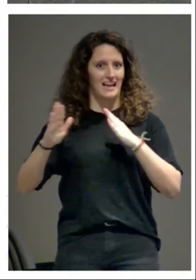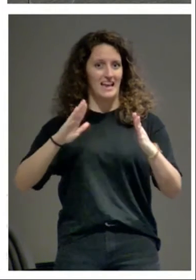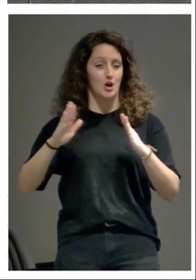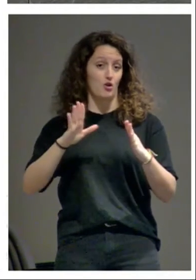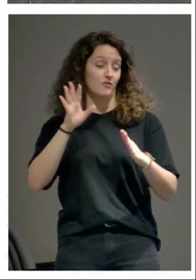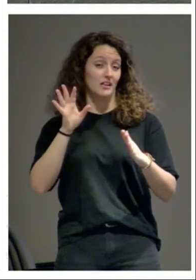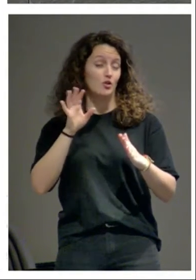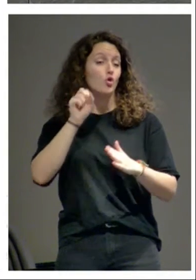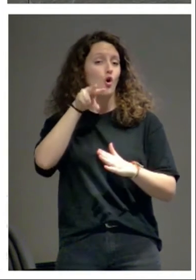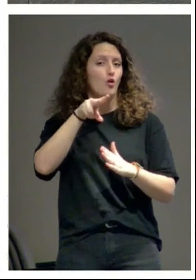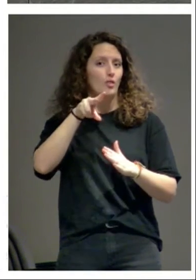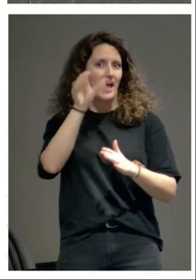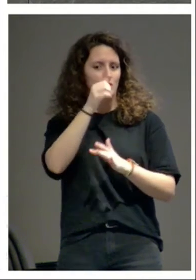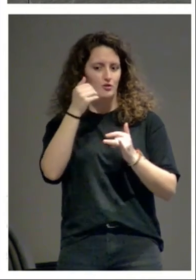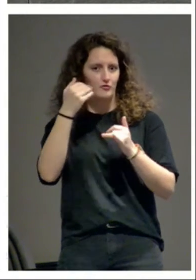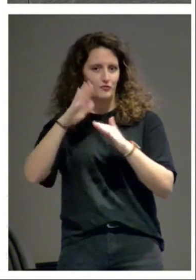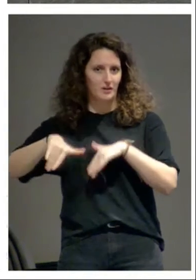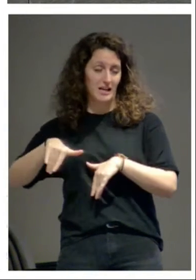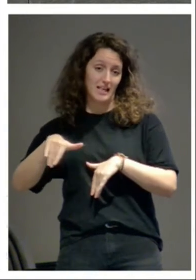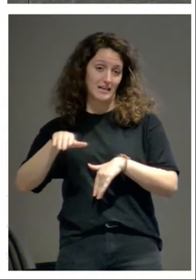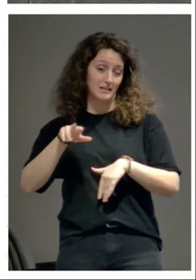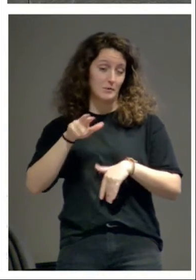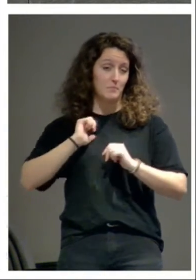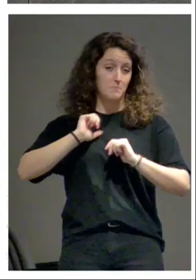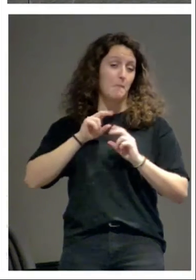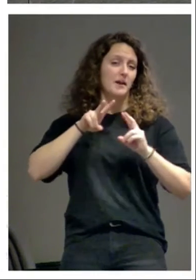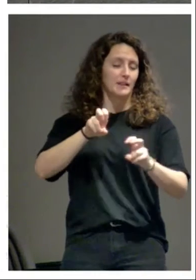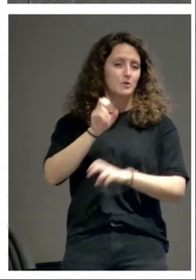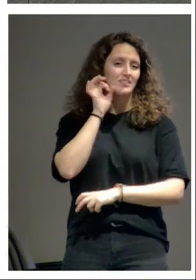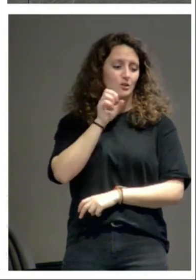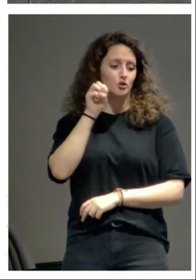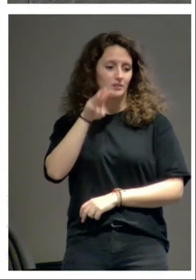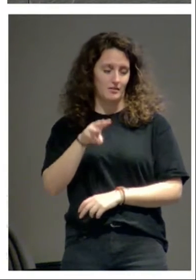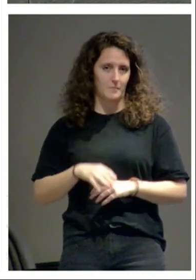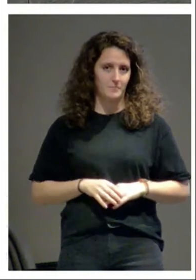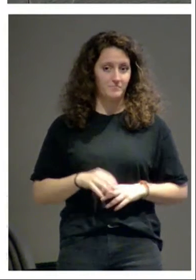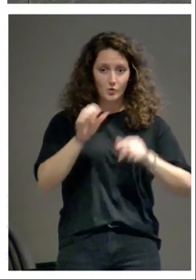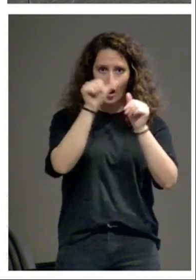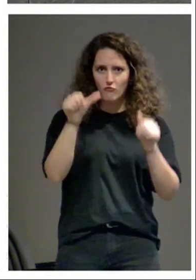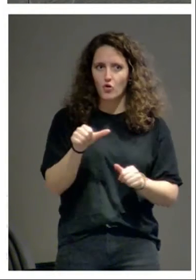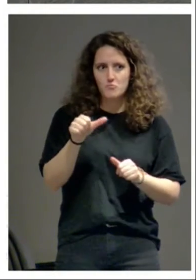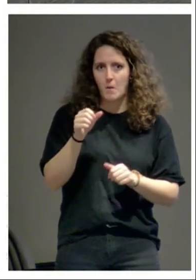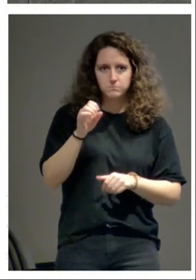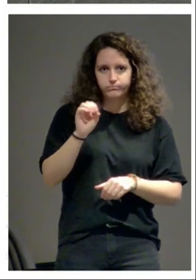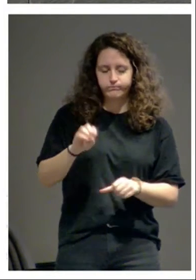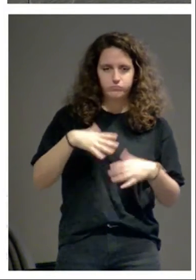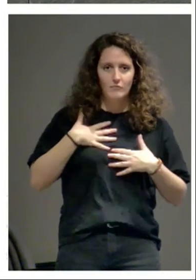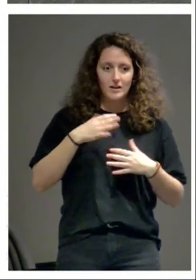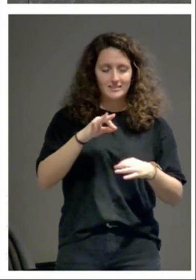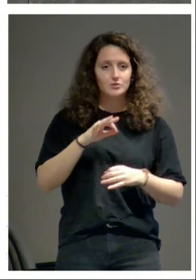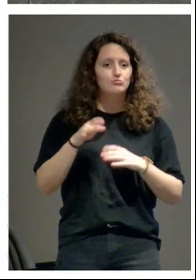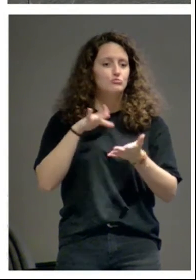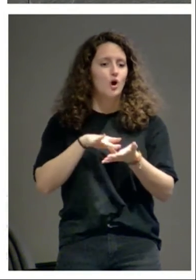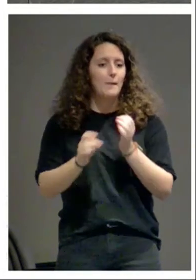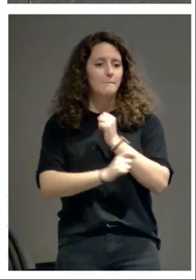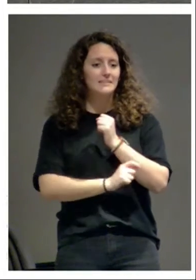del XII y los primeros años del XIII y de una manera insospechada tenemos una pista